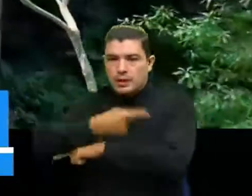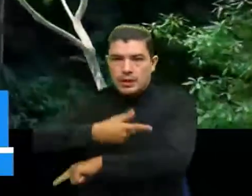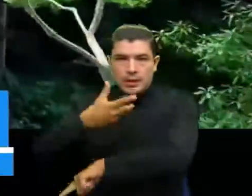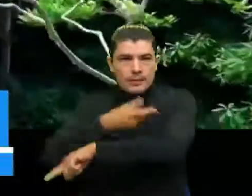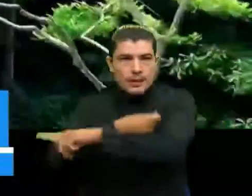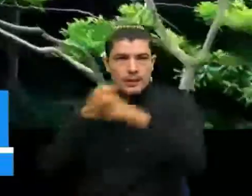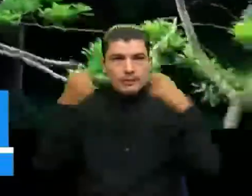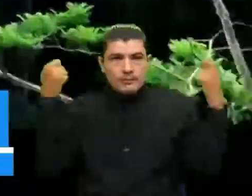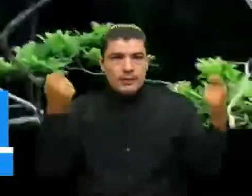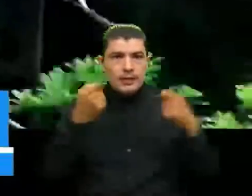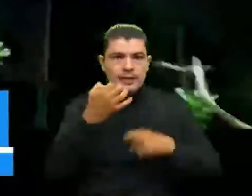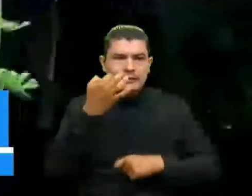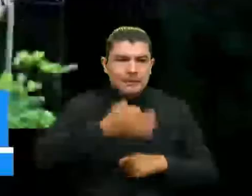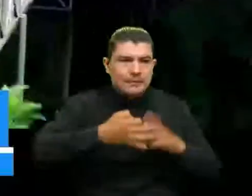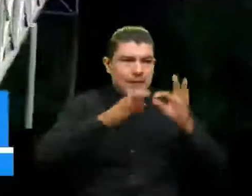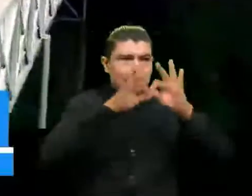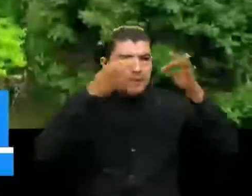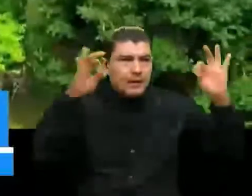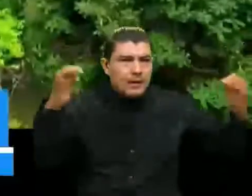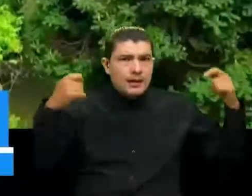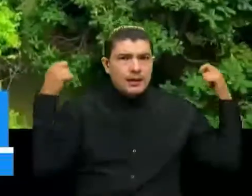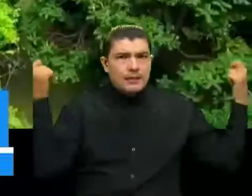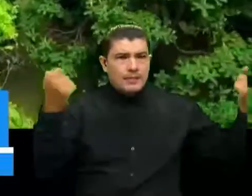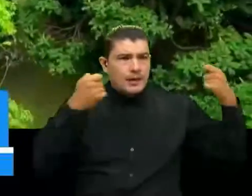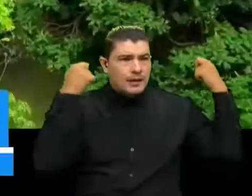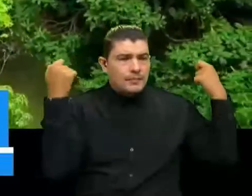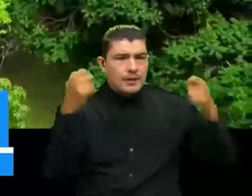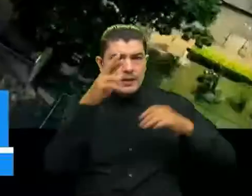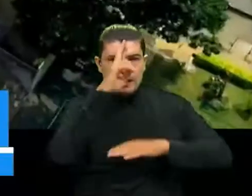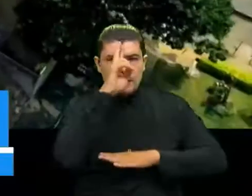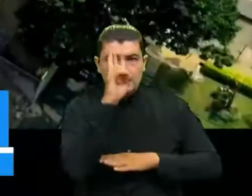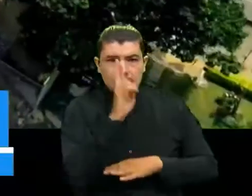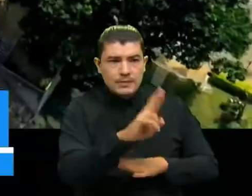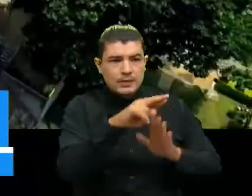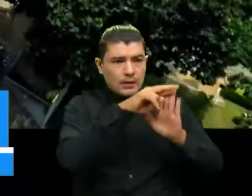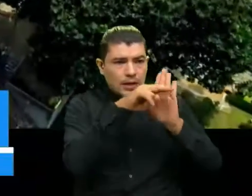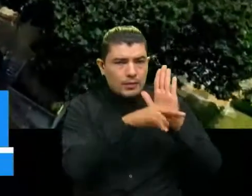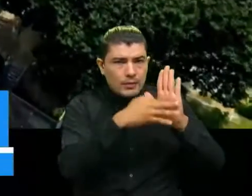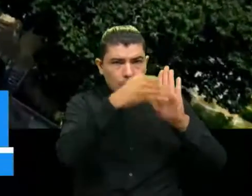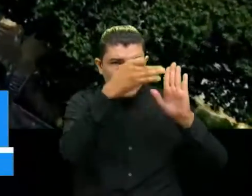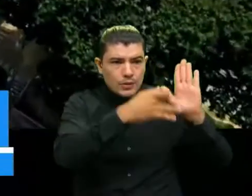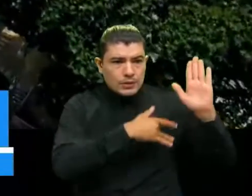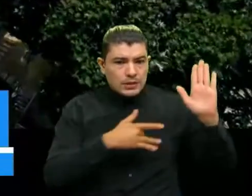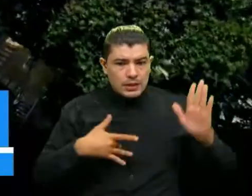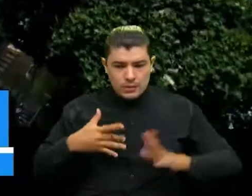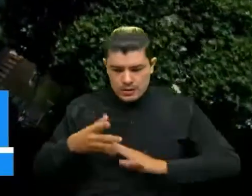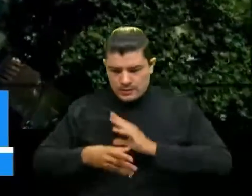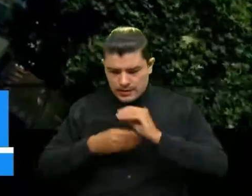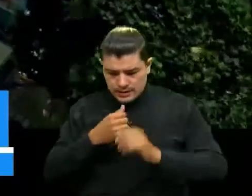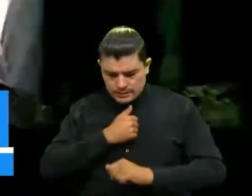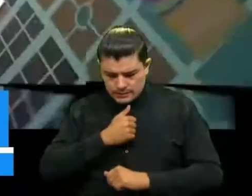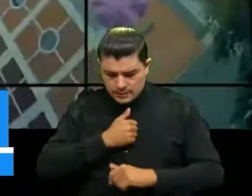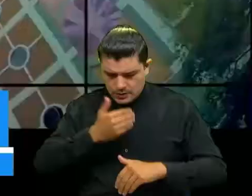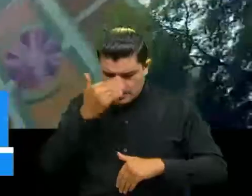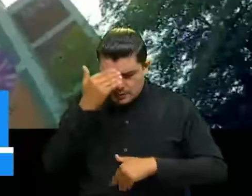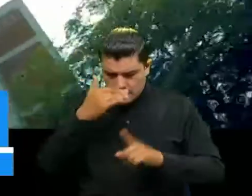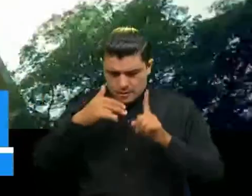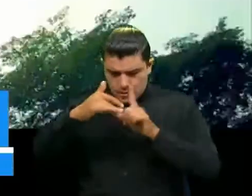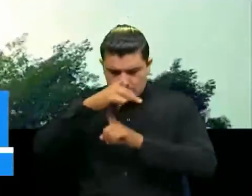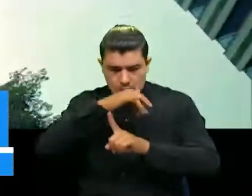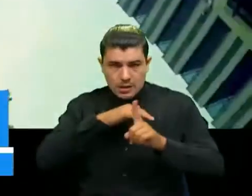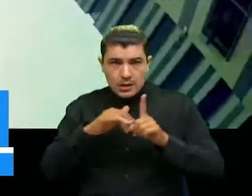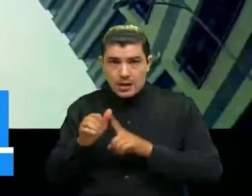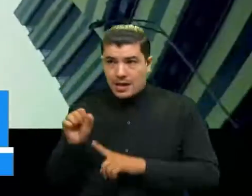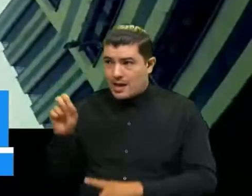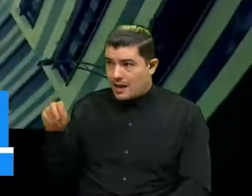mensajes masivos, permanentes por la bioseguridad por la conciencia no solo de la persona en sí misma sino de su entorno Ana